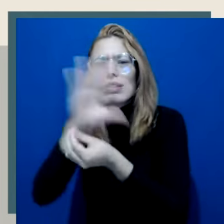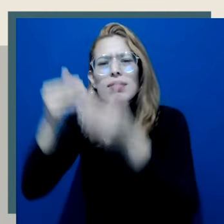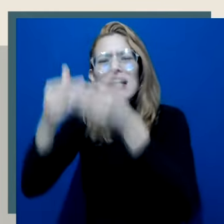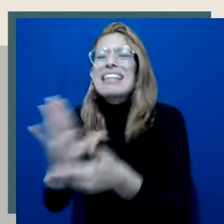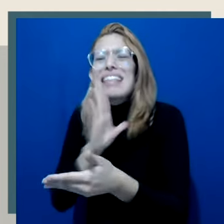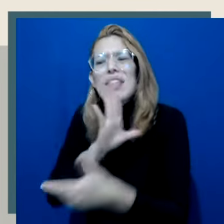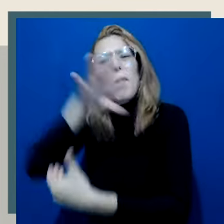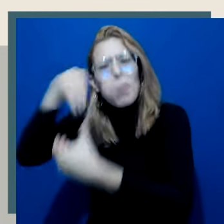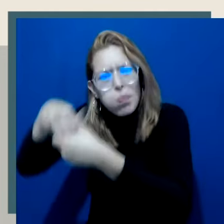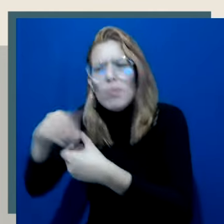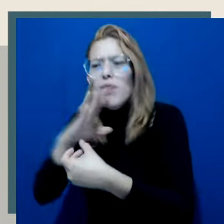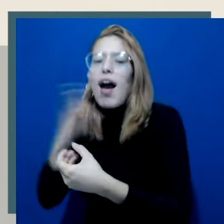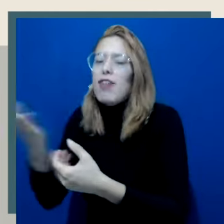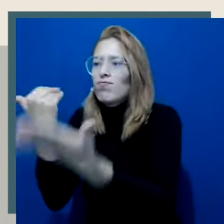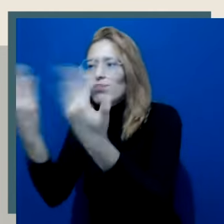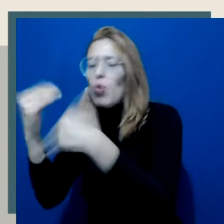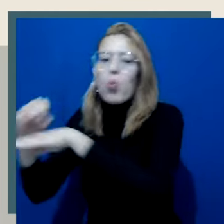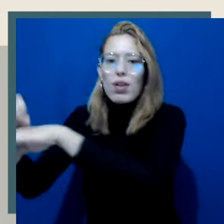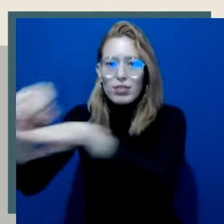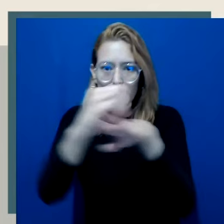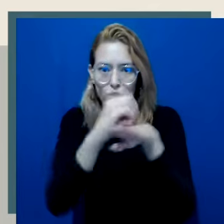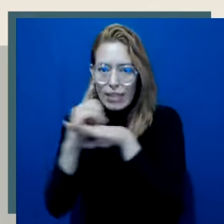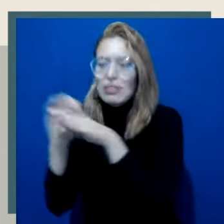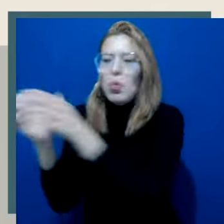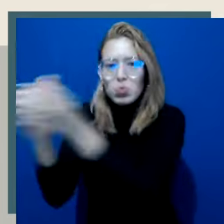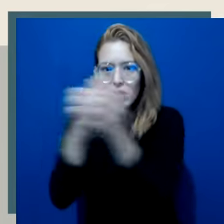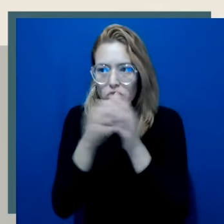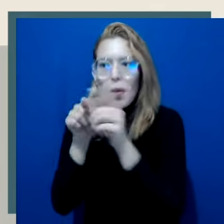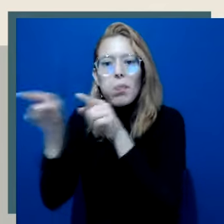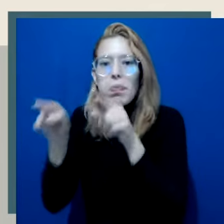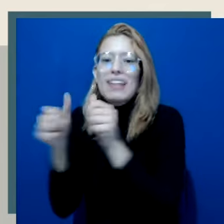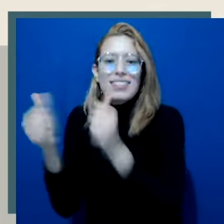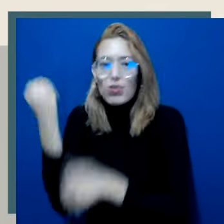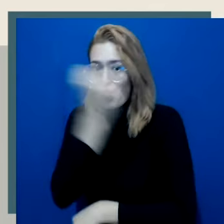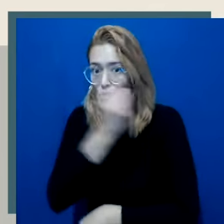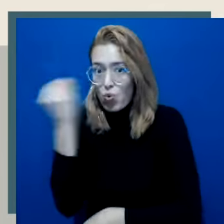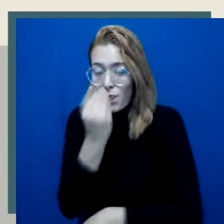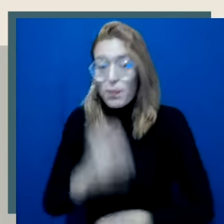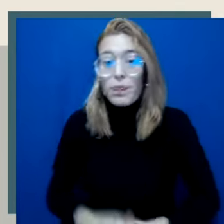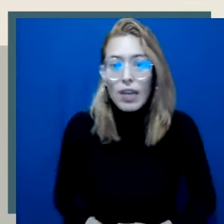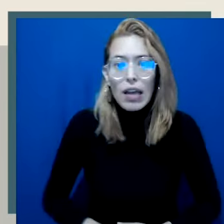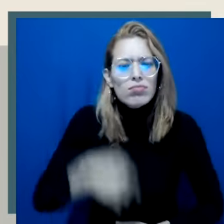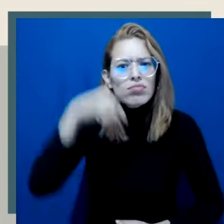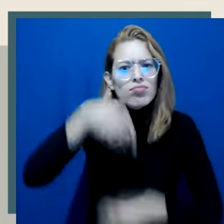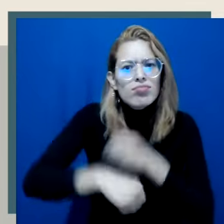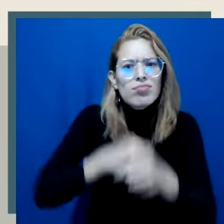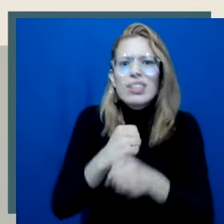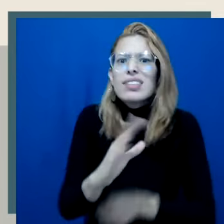2007. Está conformado, entre otros, por representantes de las organizaciones sin ánimo de lucro.